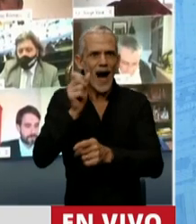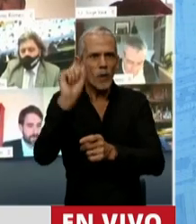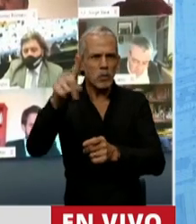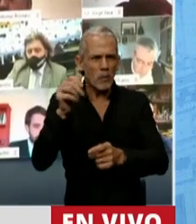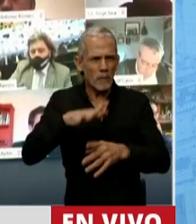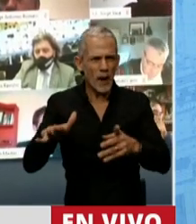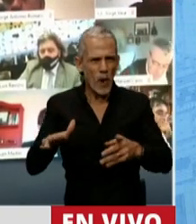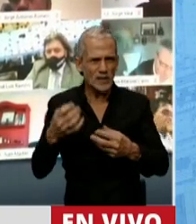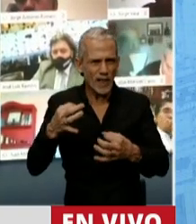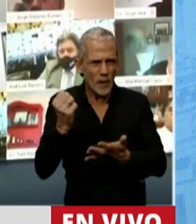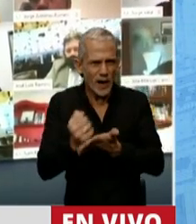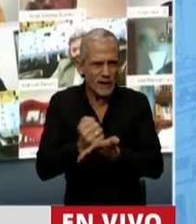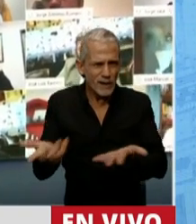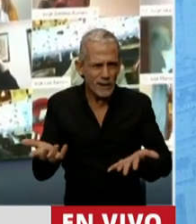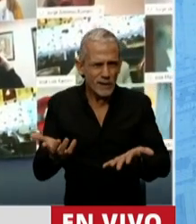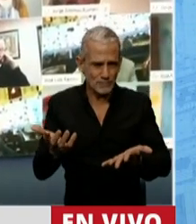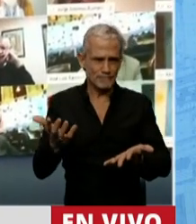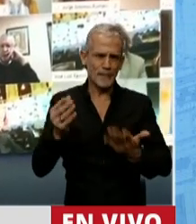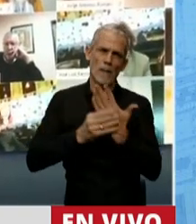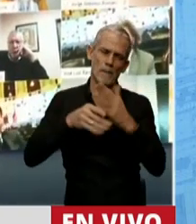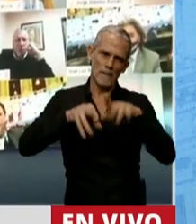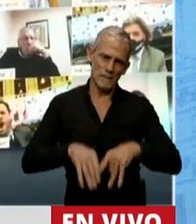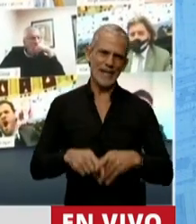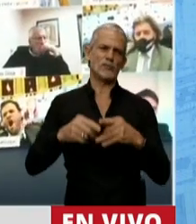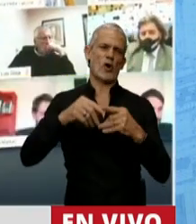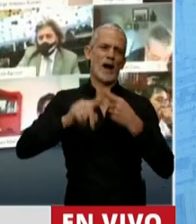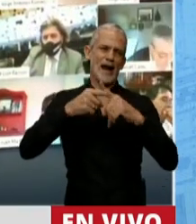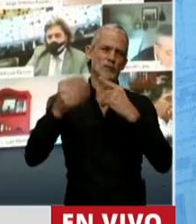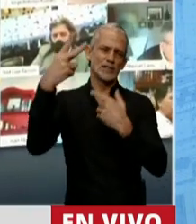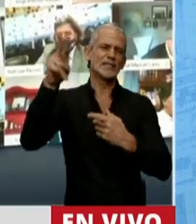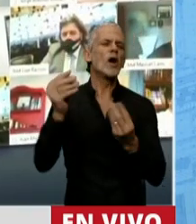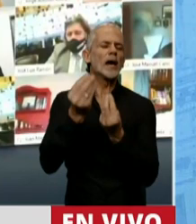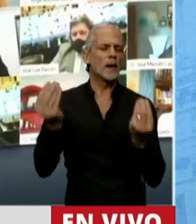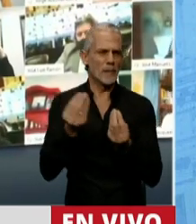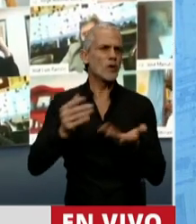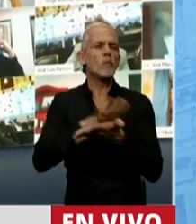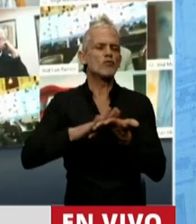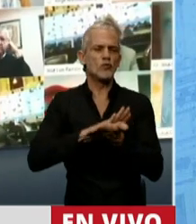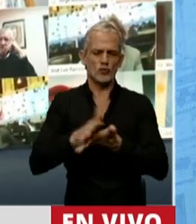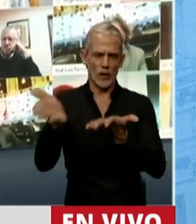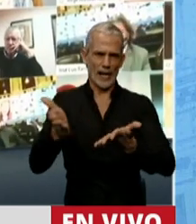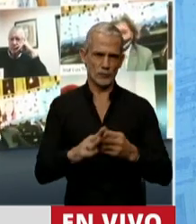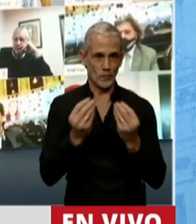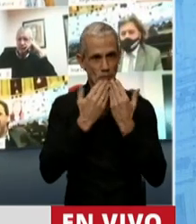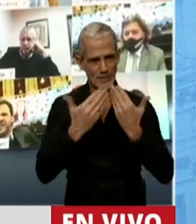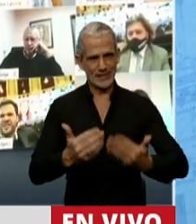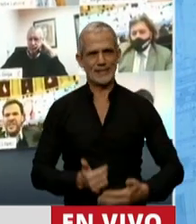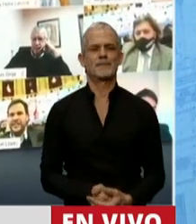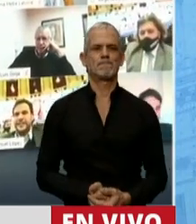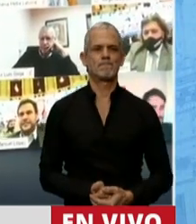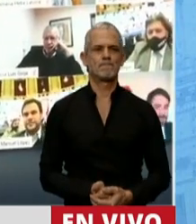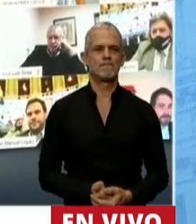al presidente y al ministro de Relaciones Exteriores. Quiero saber si van a hacer y si van a buscar alguna solución. Muchísimas gracias.